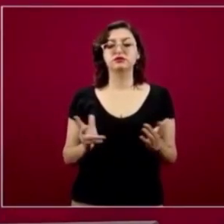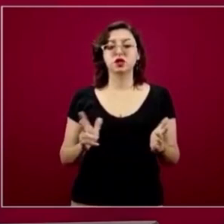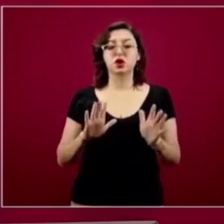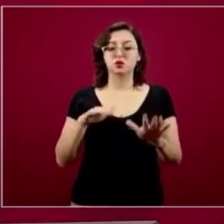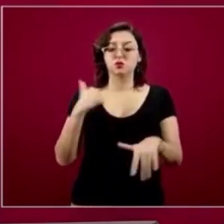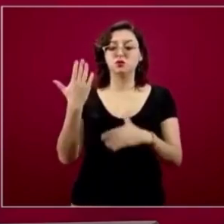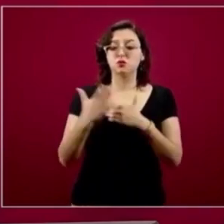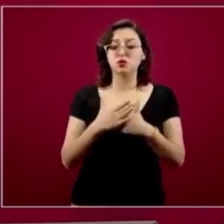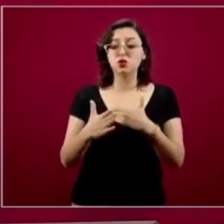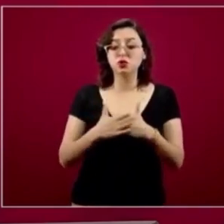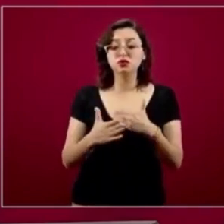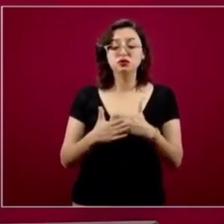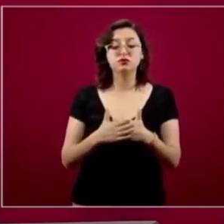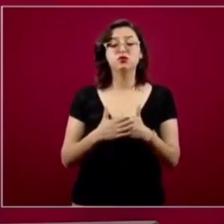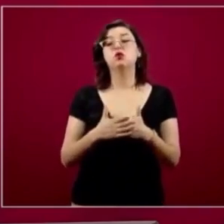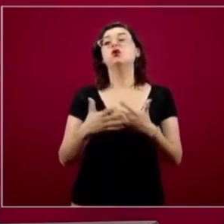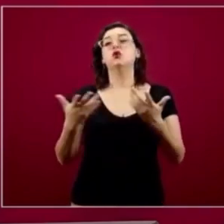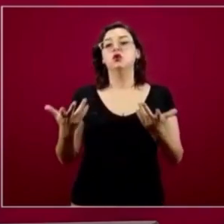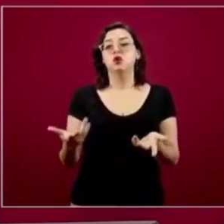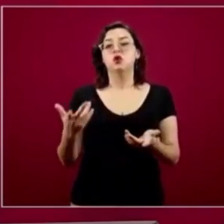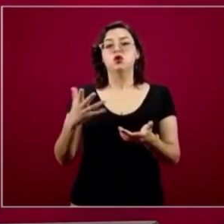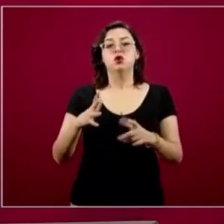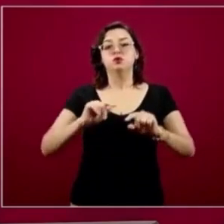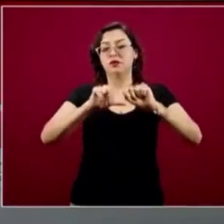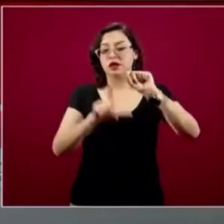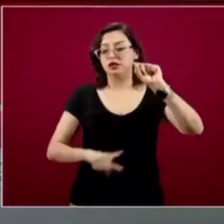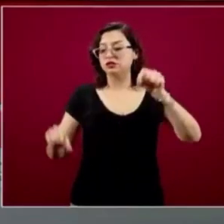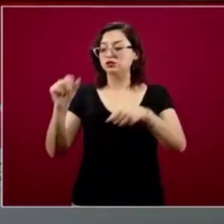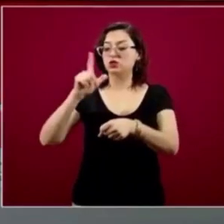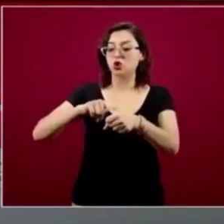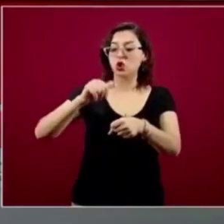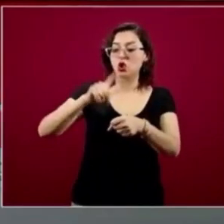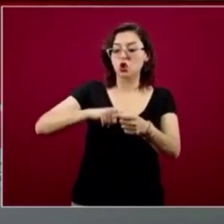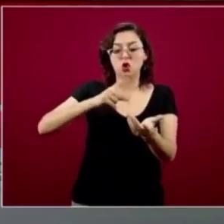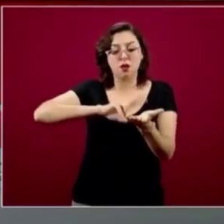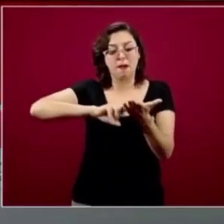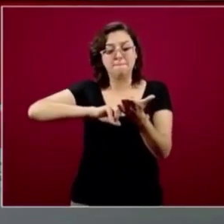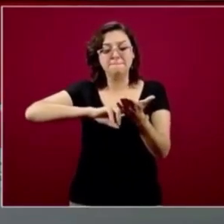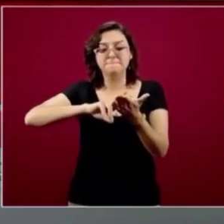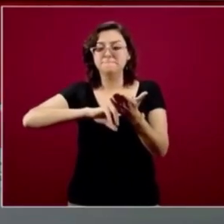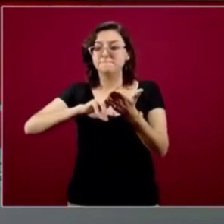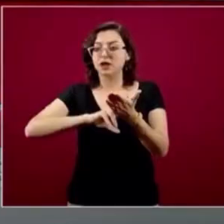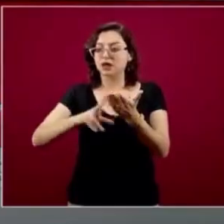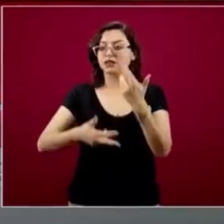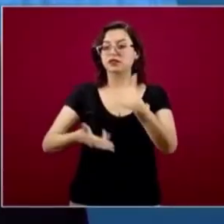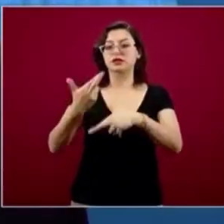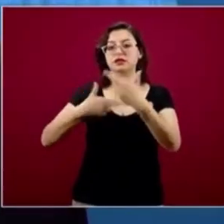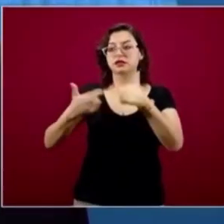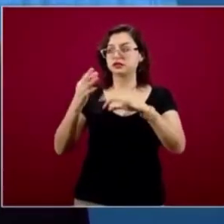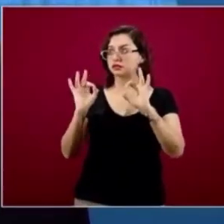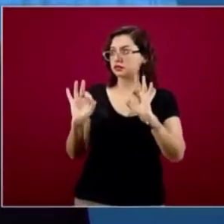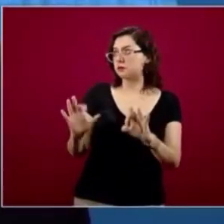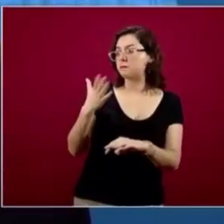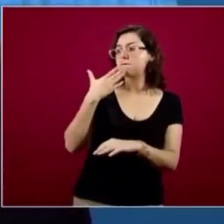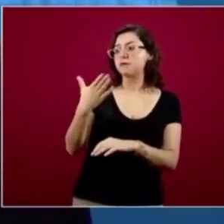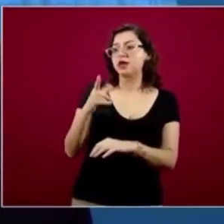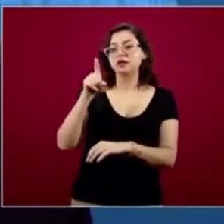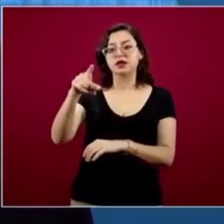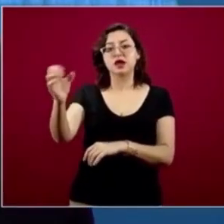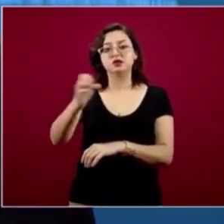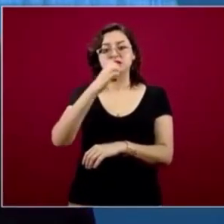de regresar a clases, ese recurso muchas de estas escuelas precisamente lo están empleando